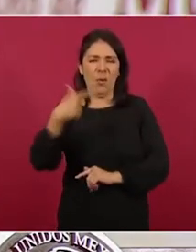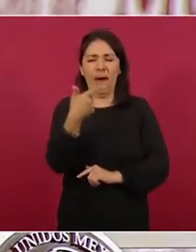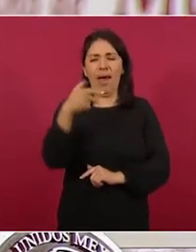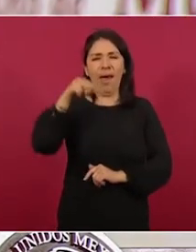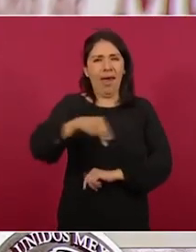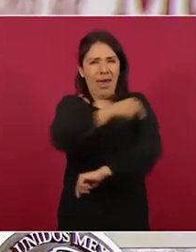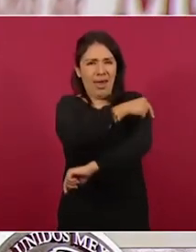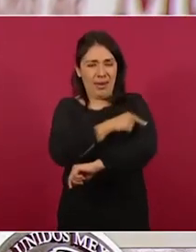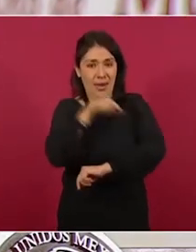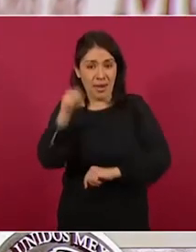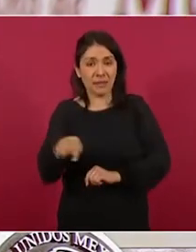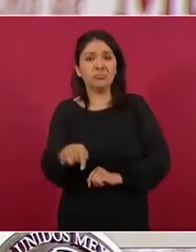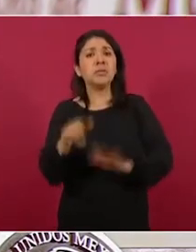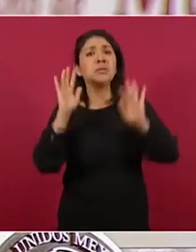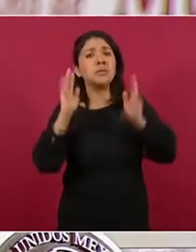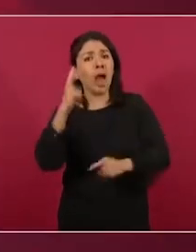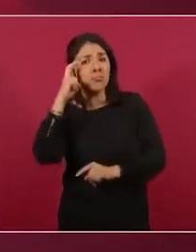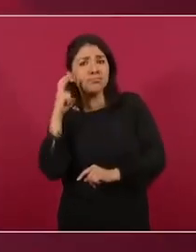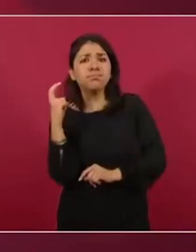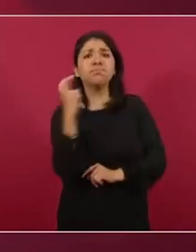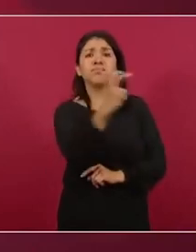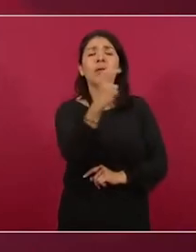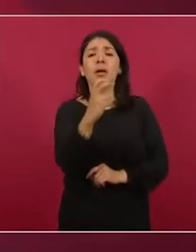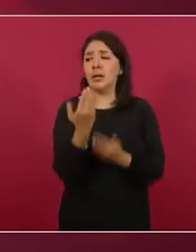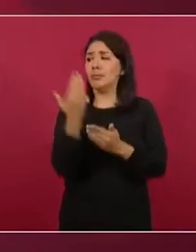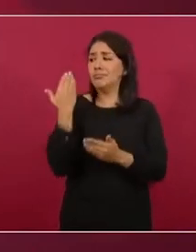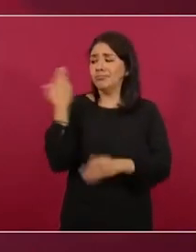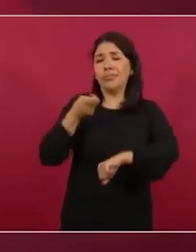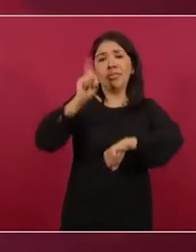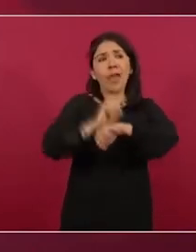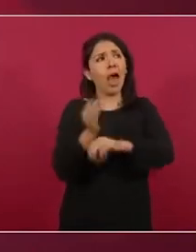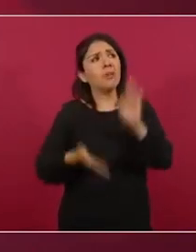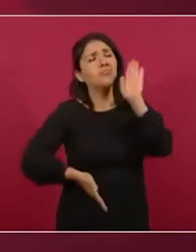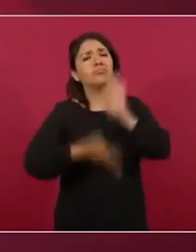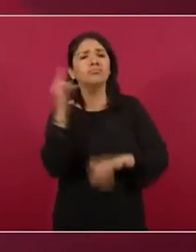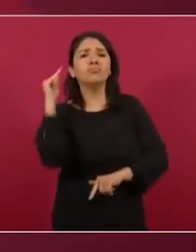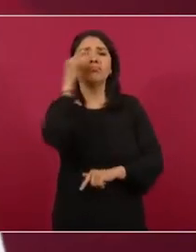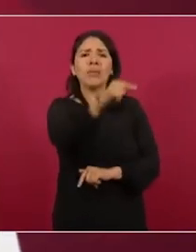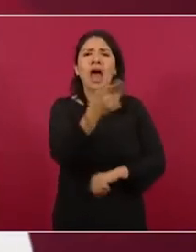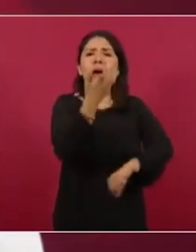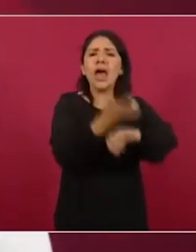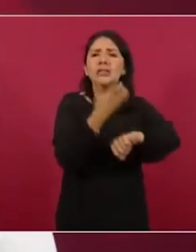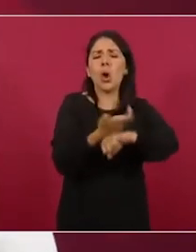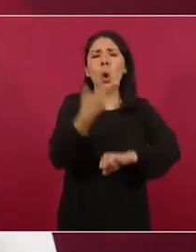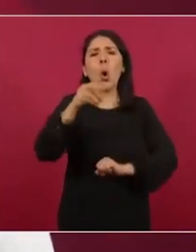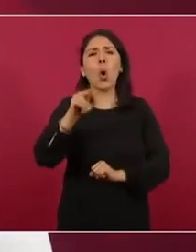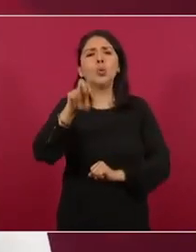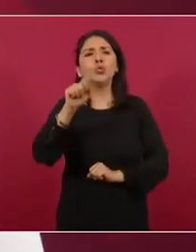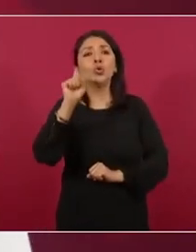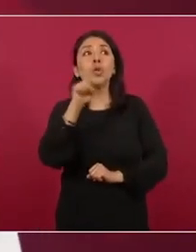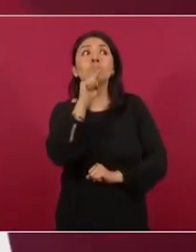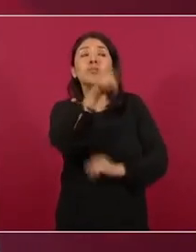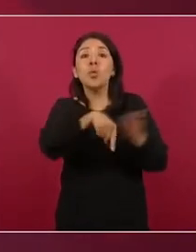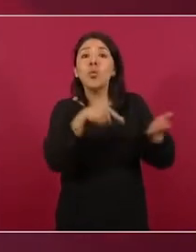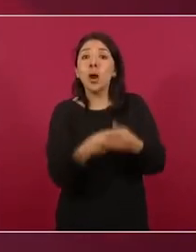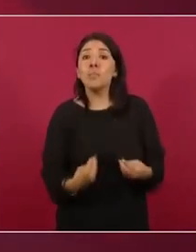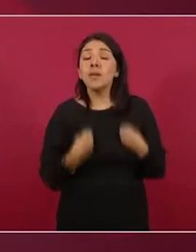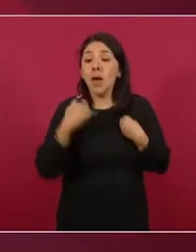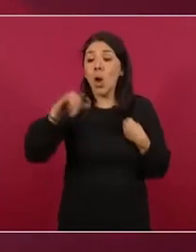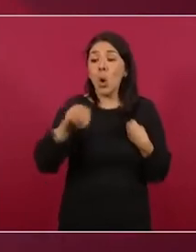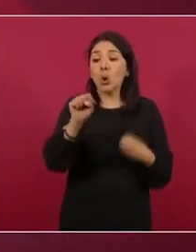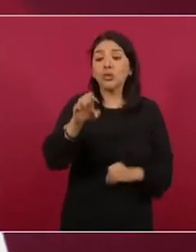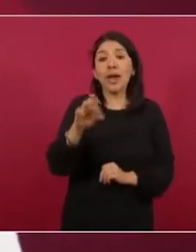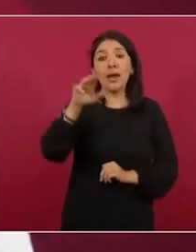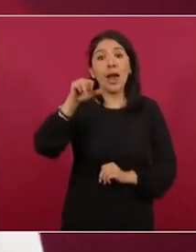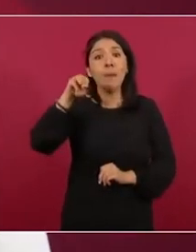Nacional se ha trasladado en los últimos días a Houston donde reside José Ramón López Beltrán